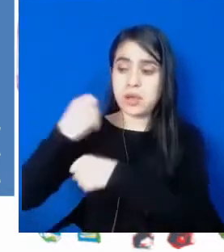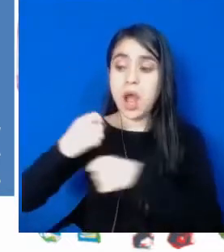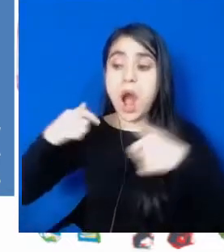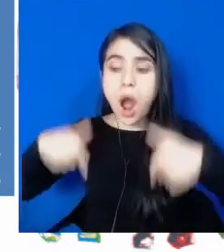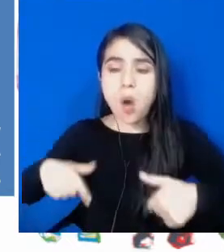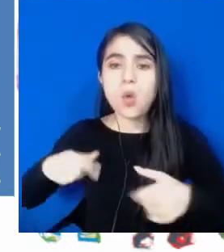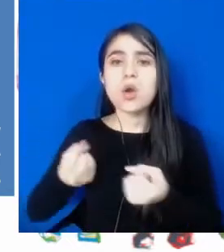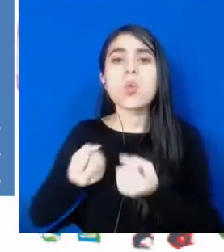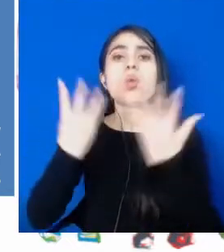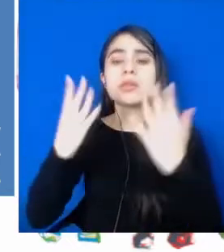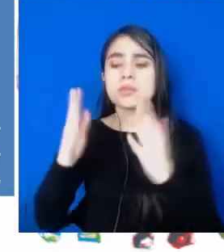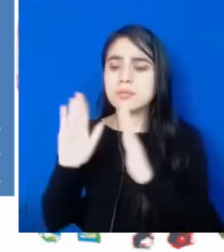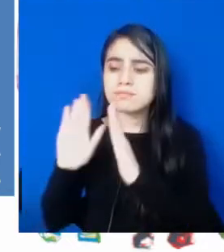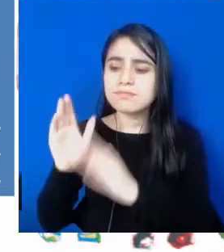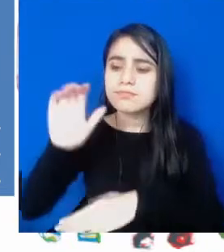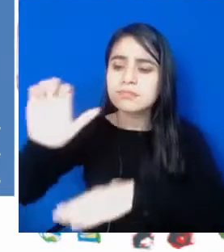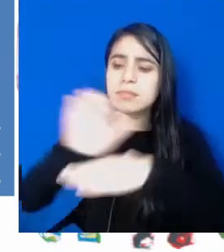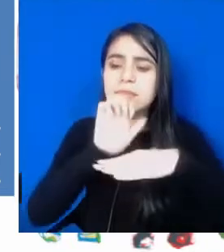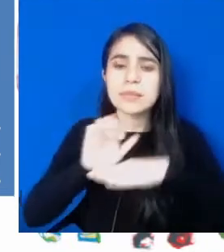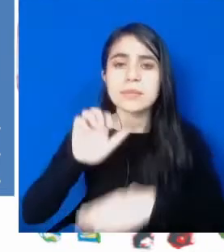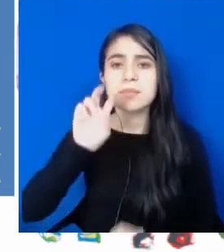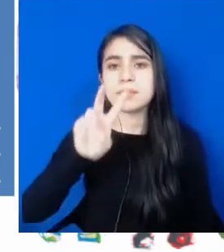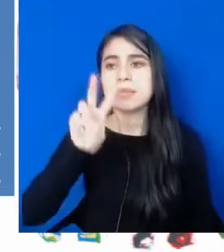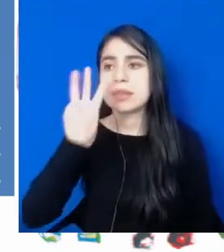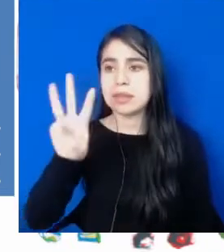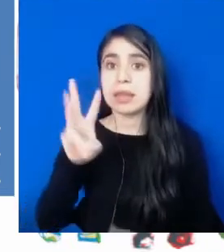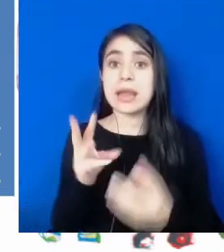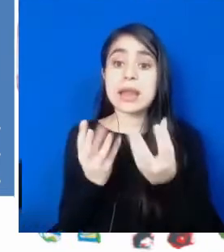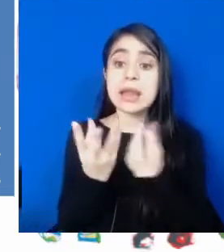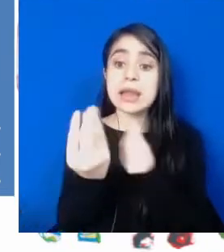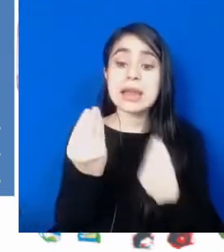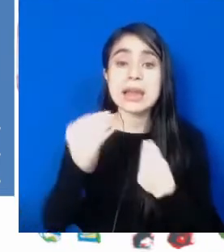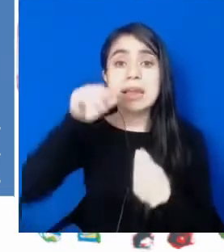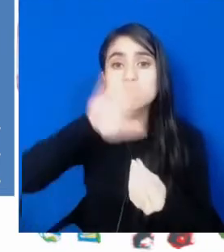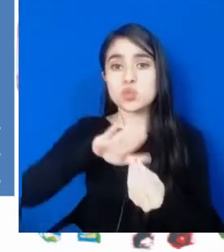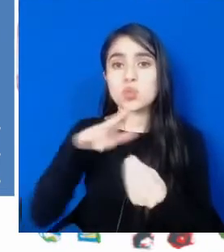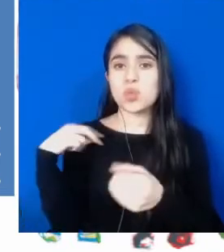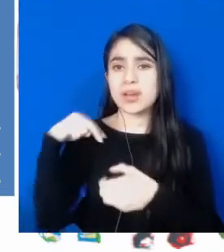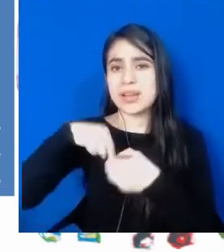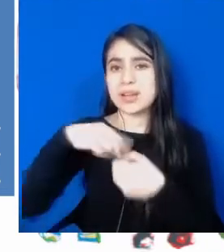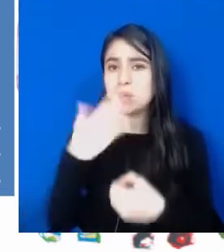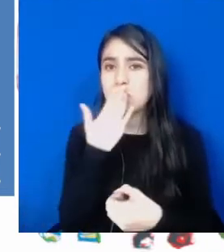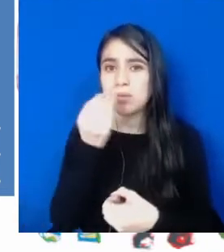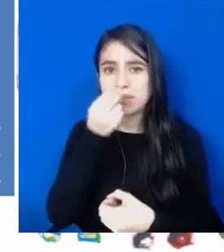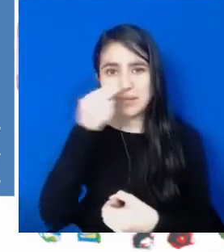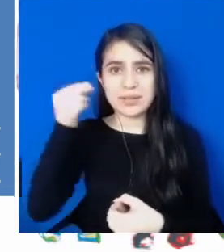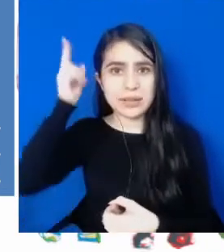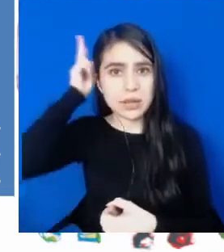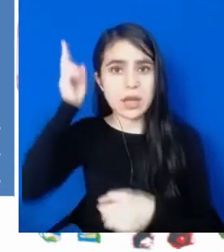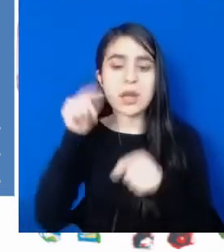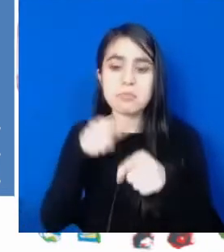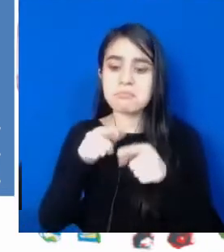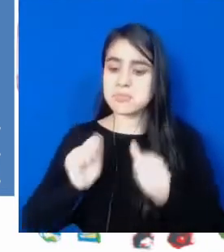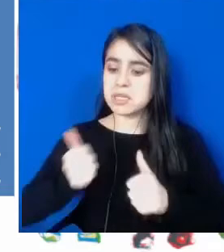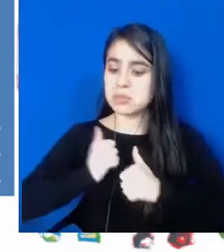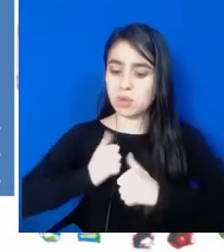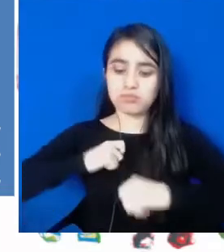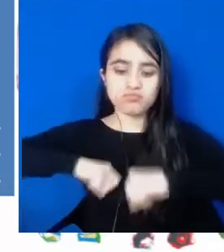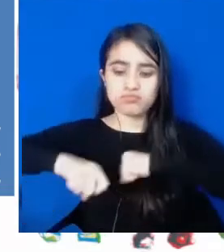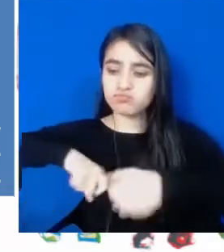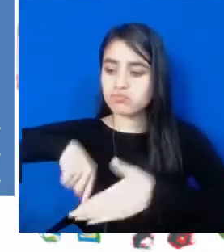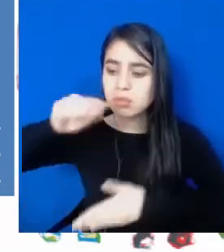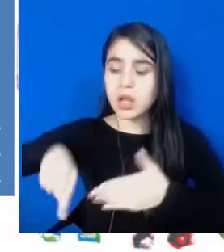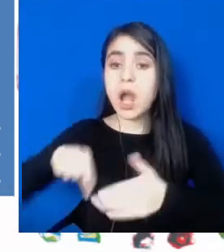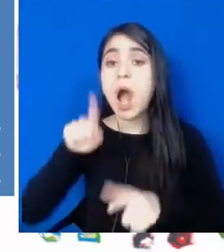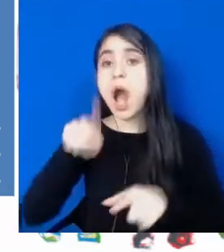pasamos ahora a 23 entidades donde los indígenas son directamente los operadores y 28 en las que hay pleno